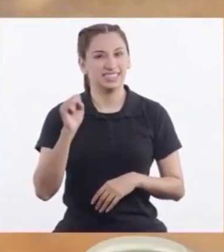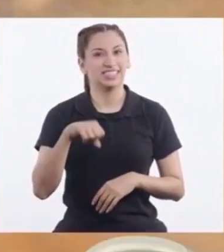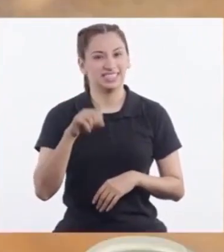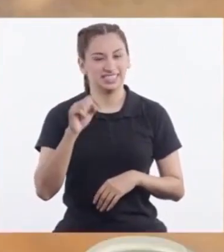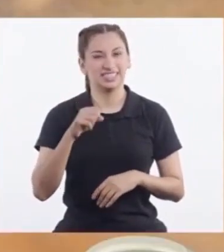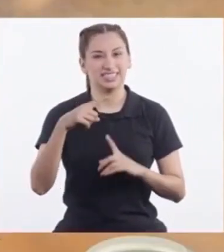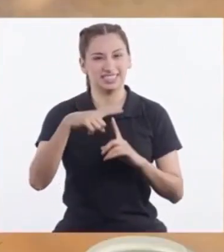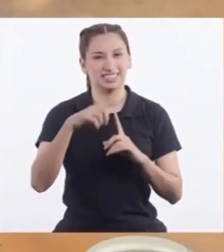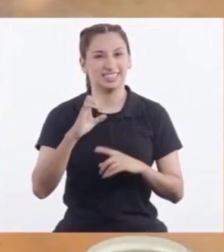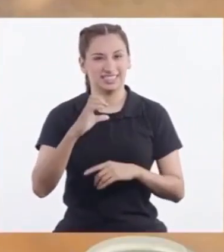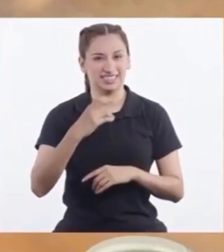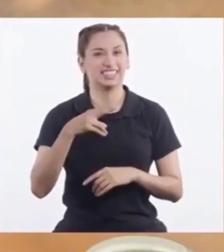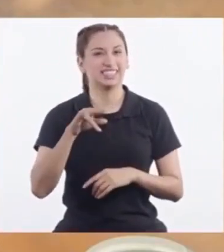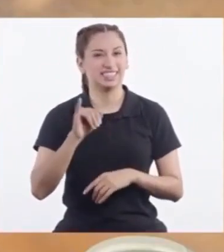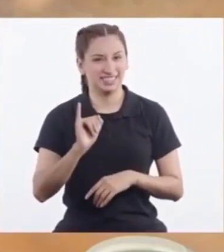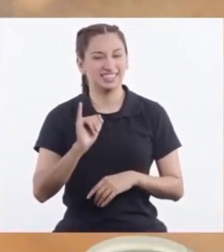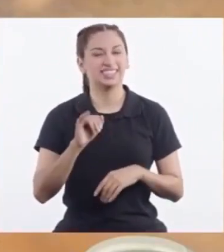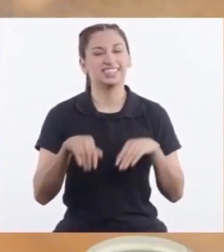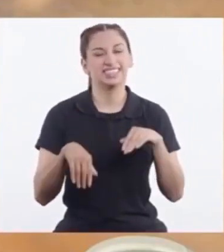¡Sí, Techi!